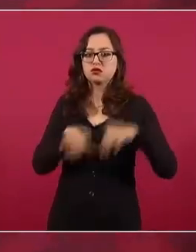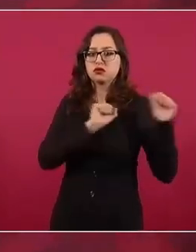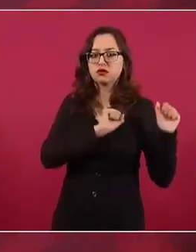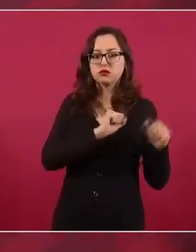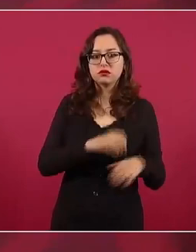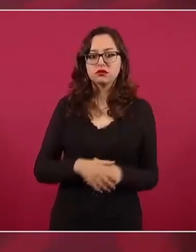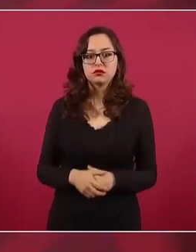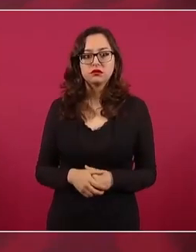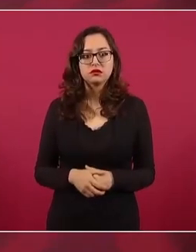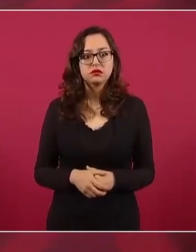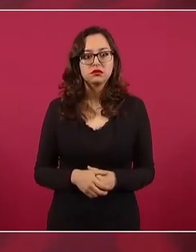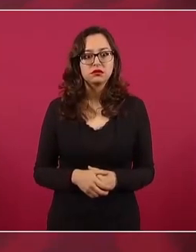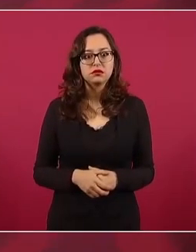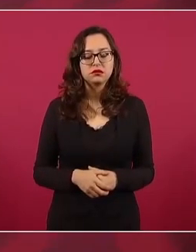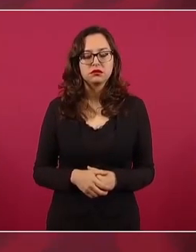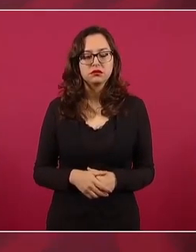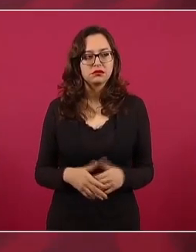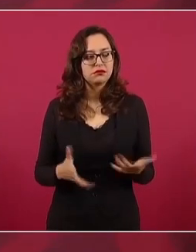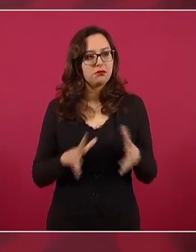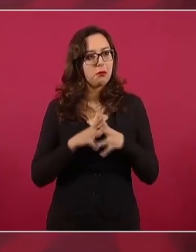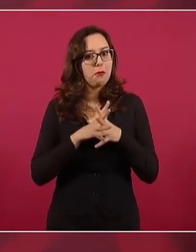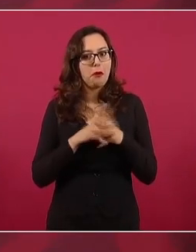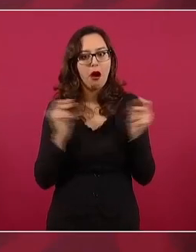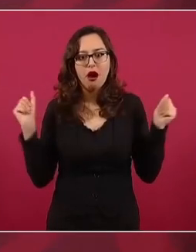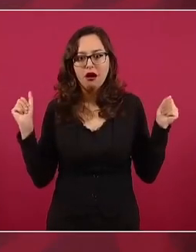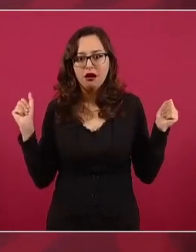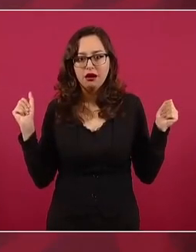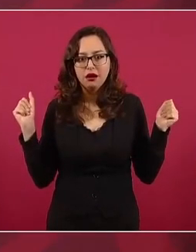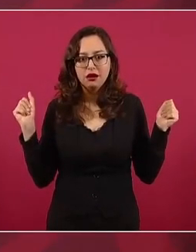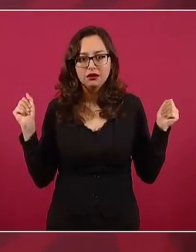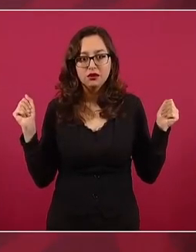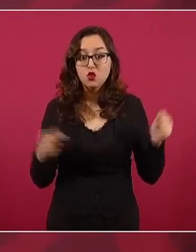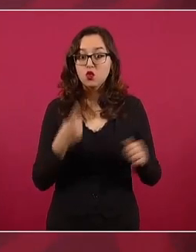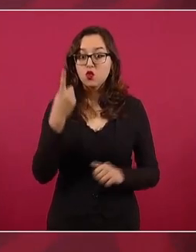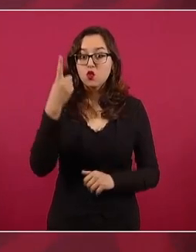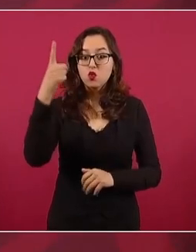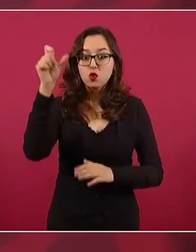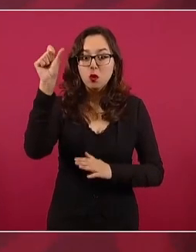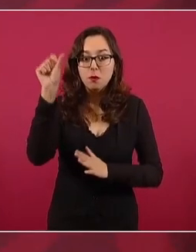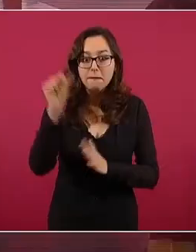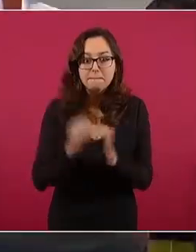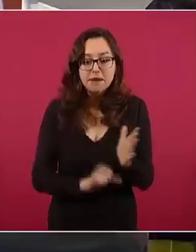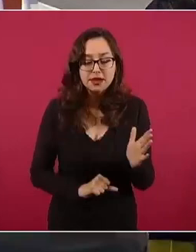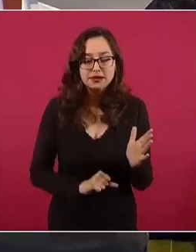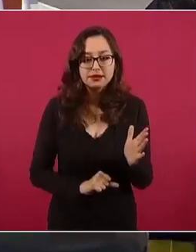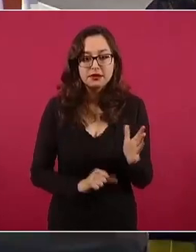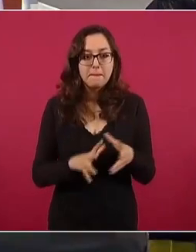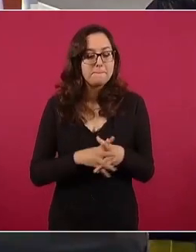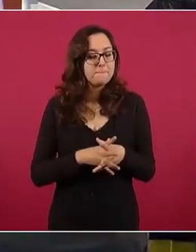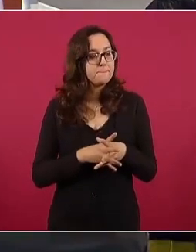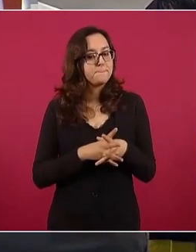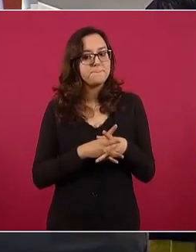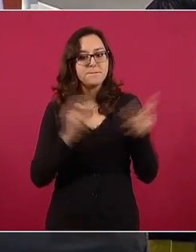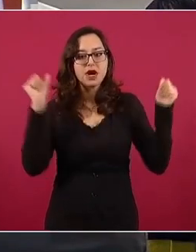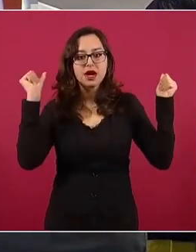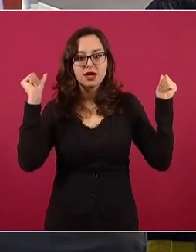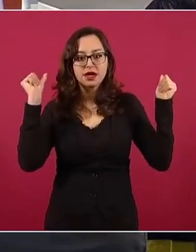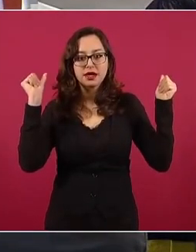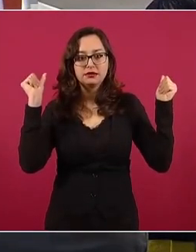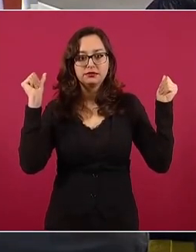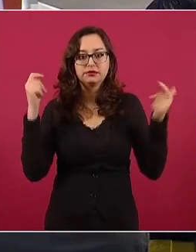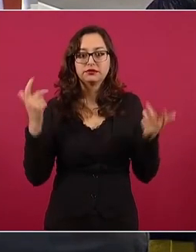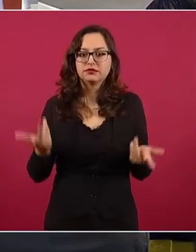mes y de ahí vienen